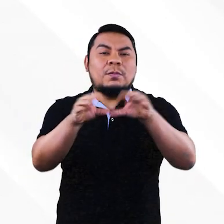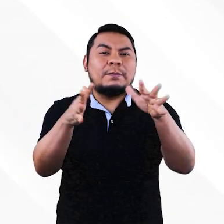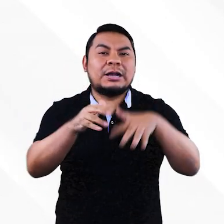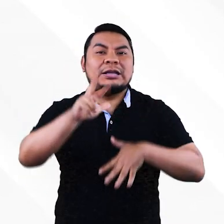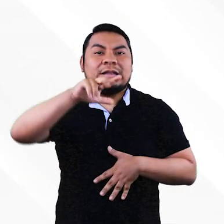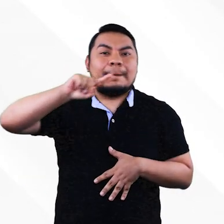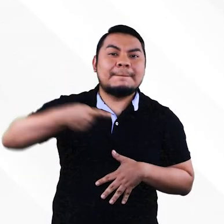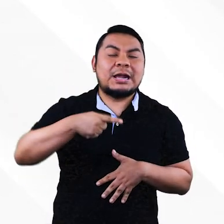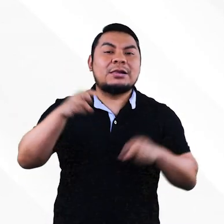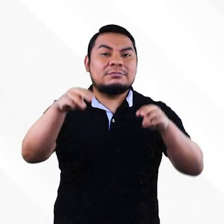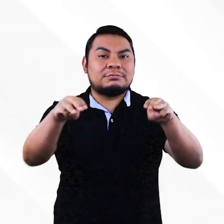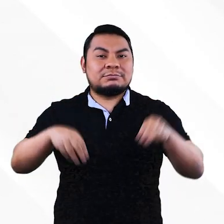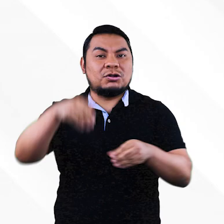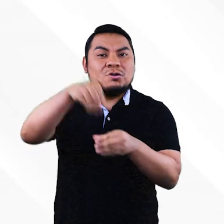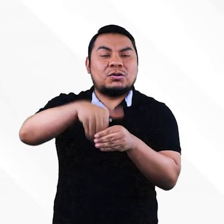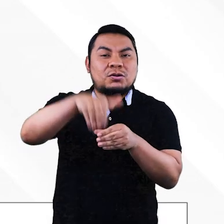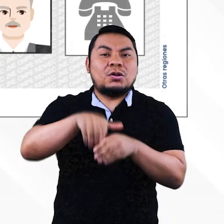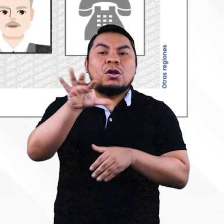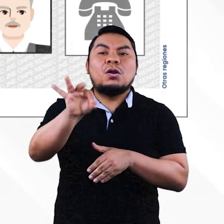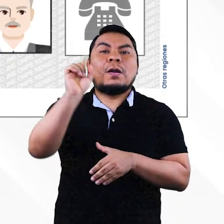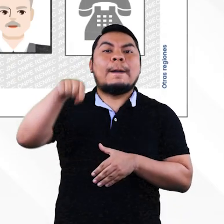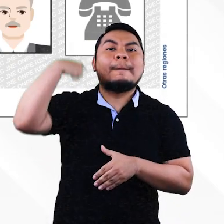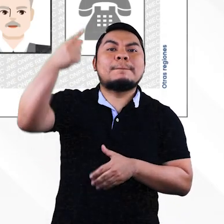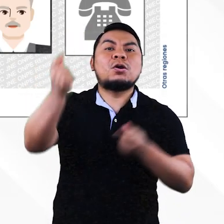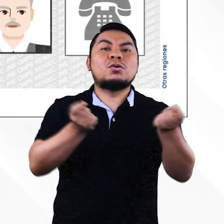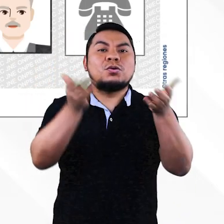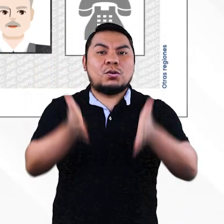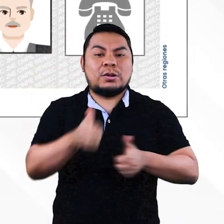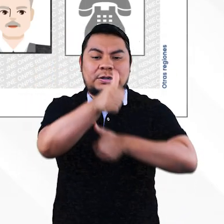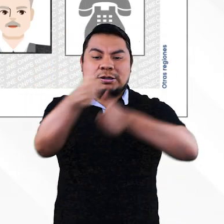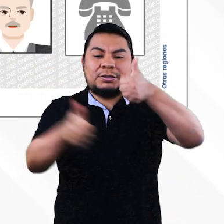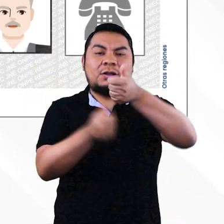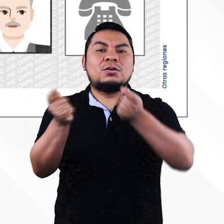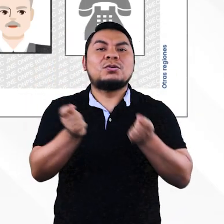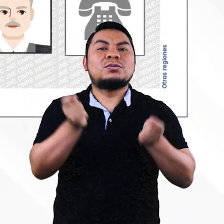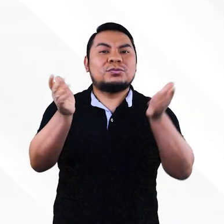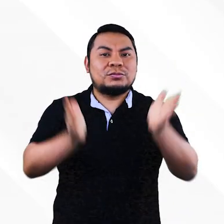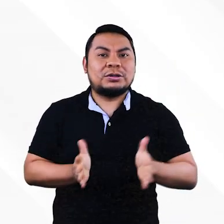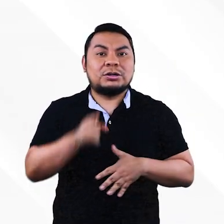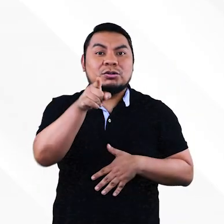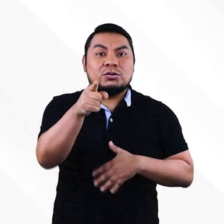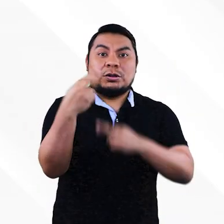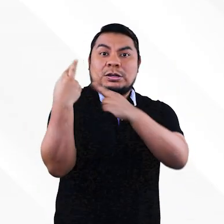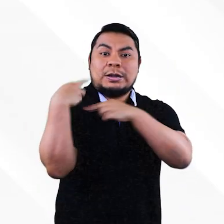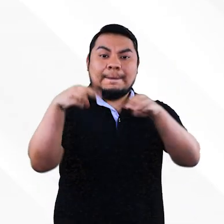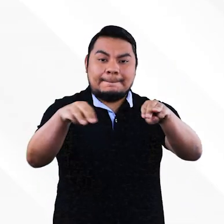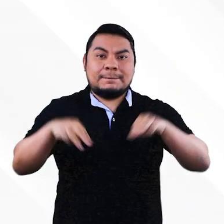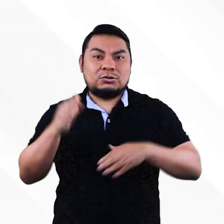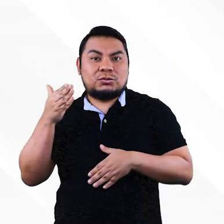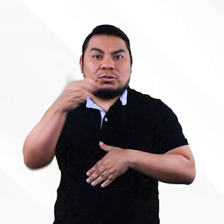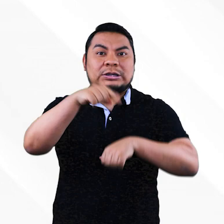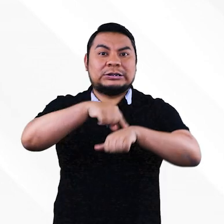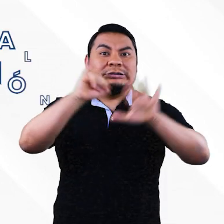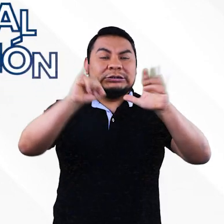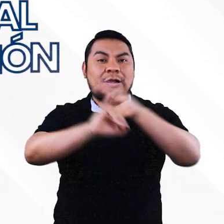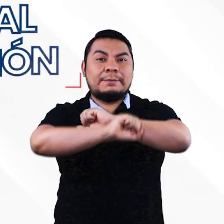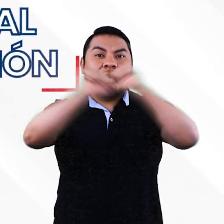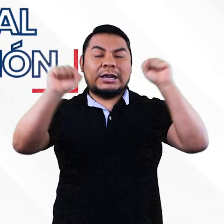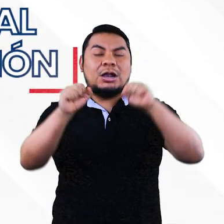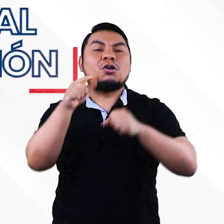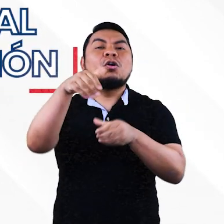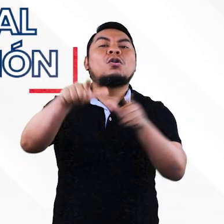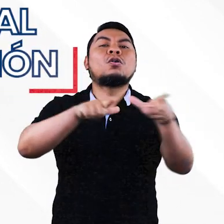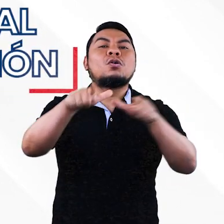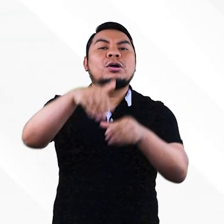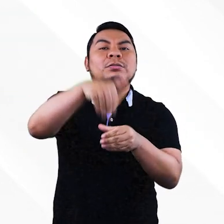instalarán más de 3.000 mesas de sufragio para elegir al próximo gobernador y vicegobernadora. Si eres miembro de mesa, asiste a las 6 de la mañana a tu